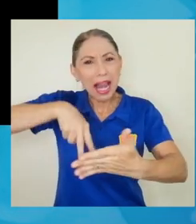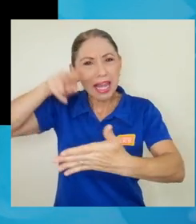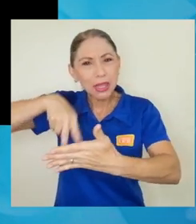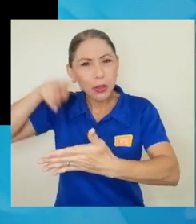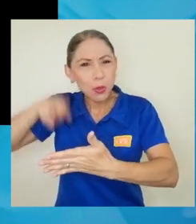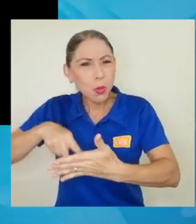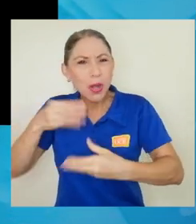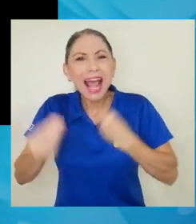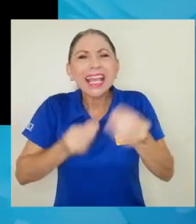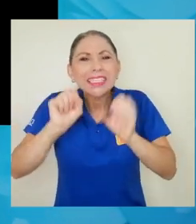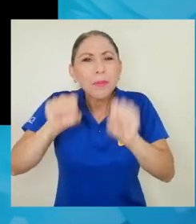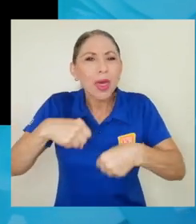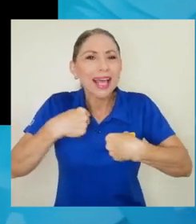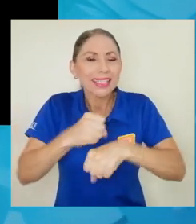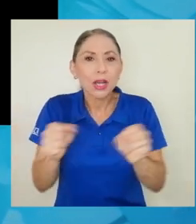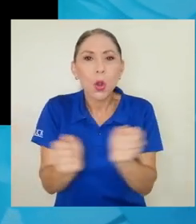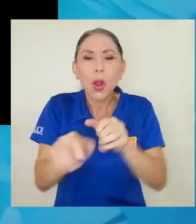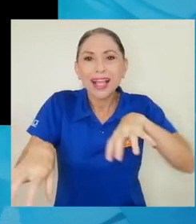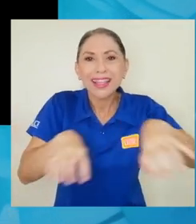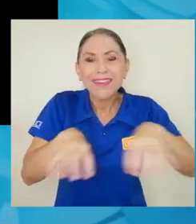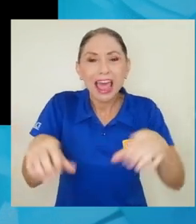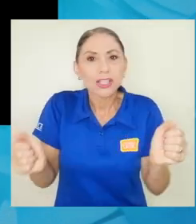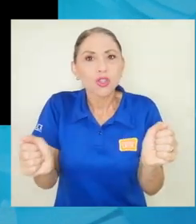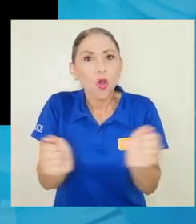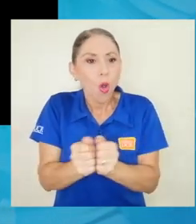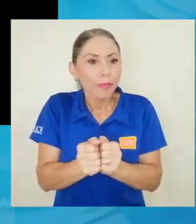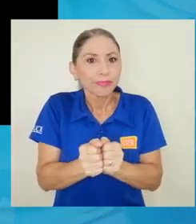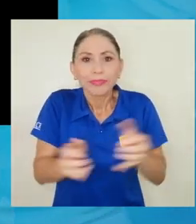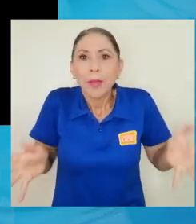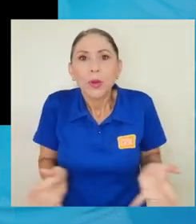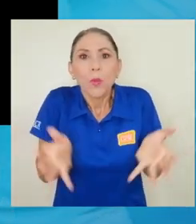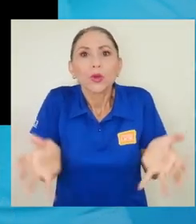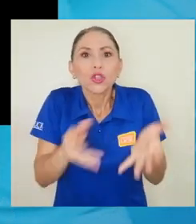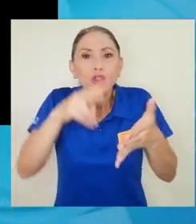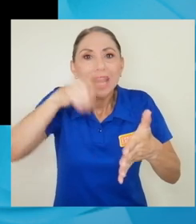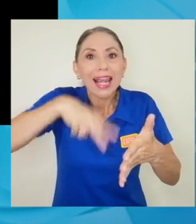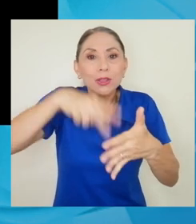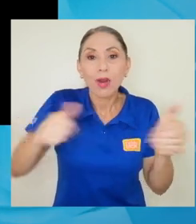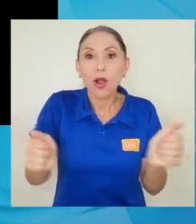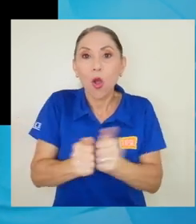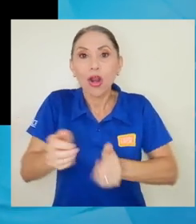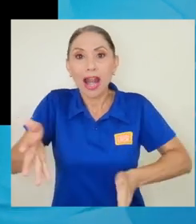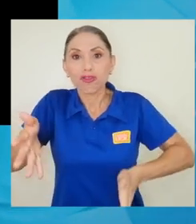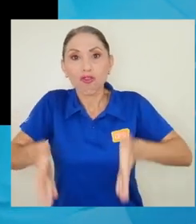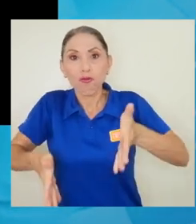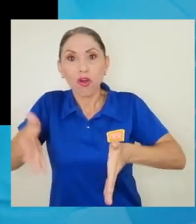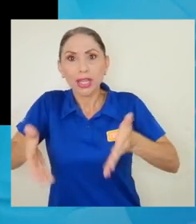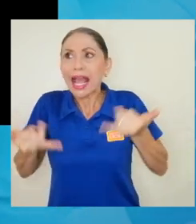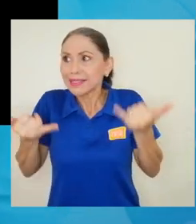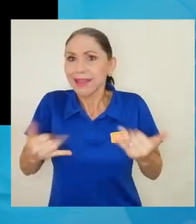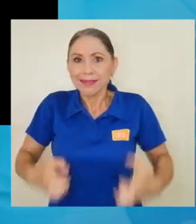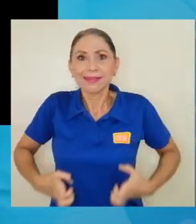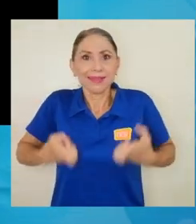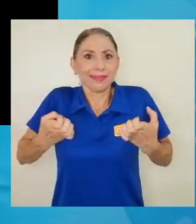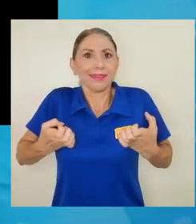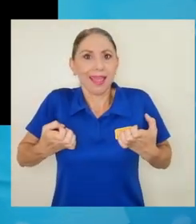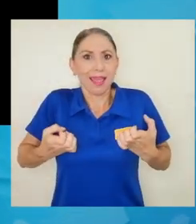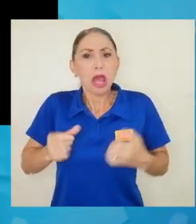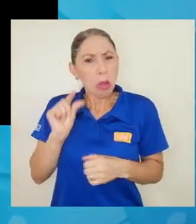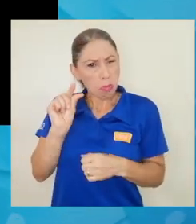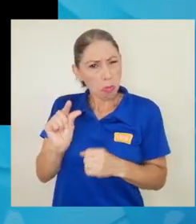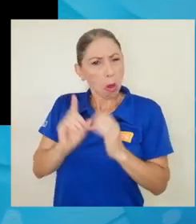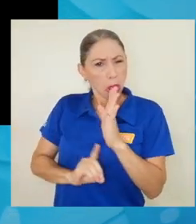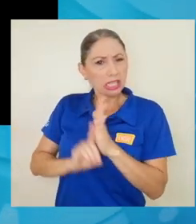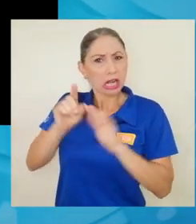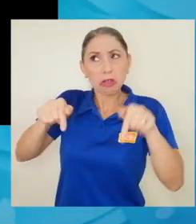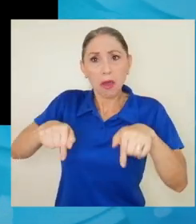actividades implementando la robótica, la promoción de la lectura con la robótica, que ya eso existe también. Es algo que está poco desarrollado en